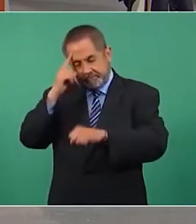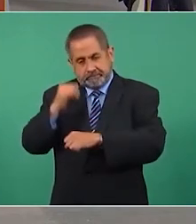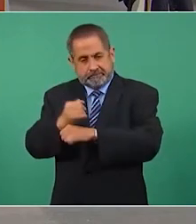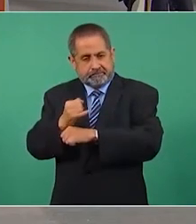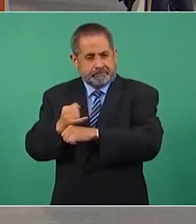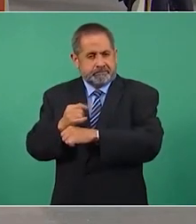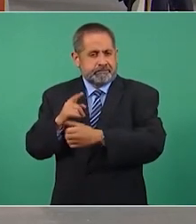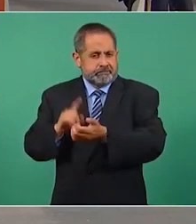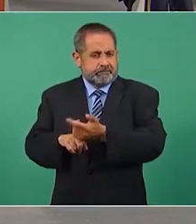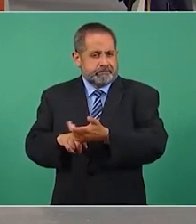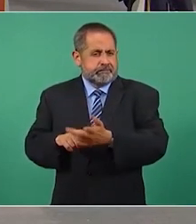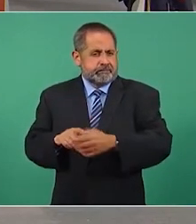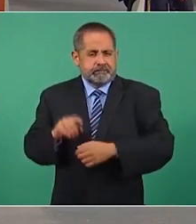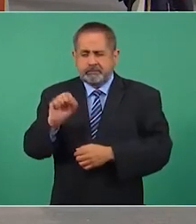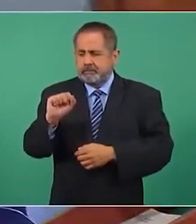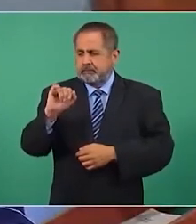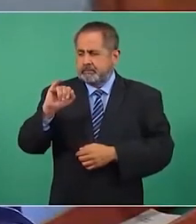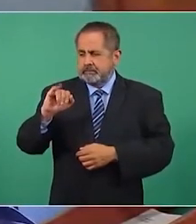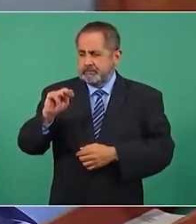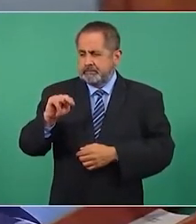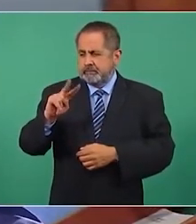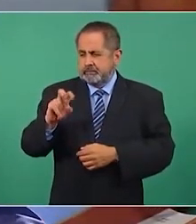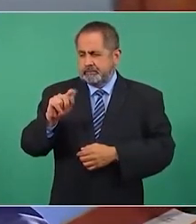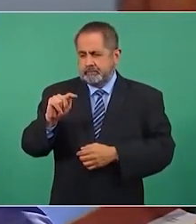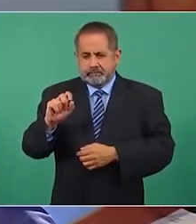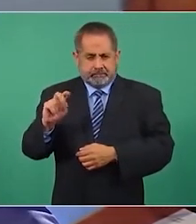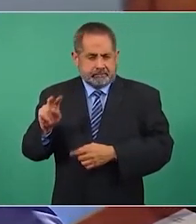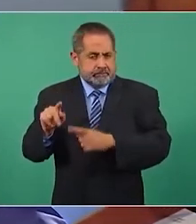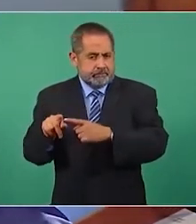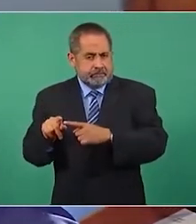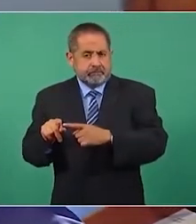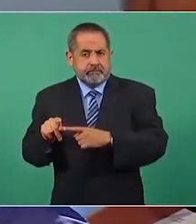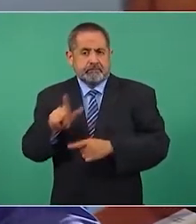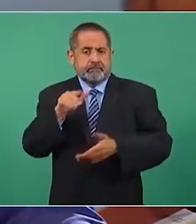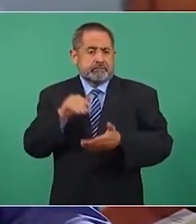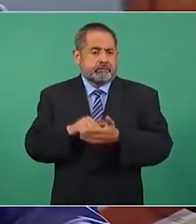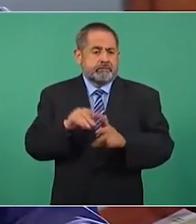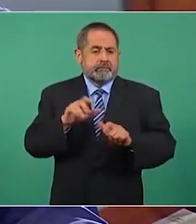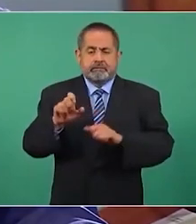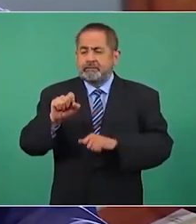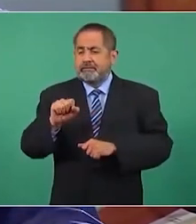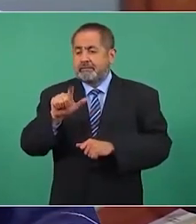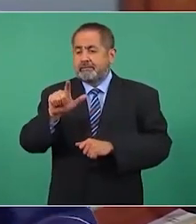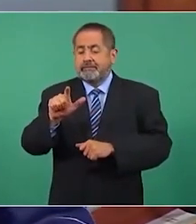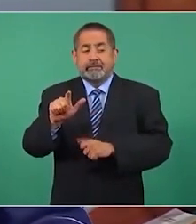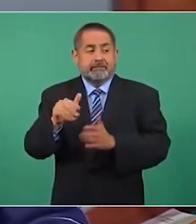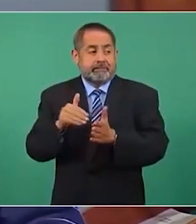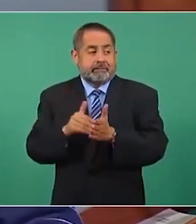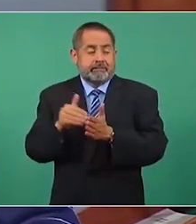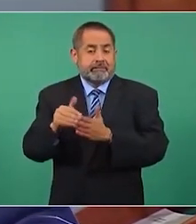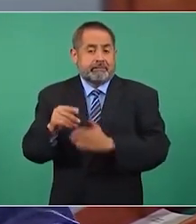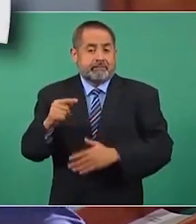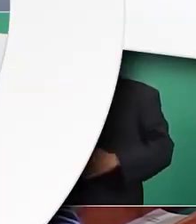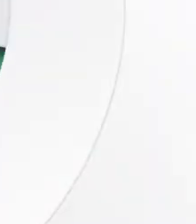se destinarán siete mil doscientos setenta y siete millones de pesos